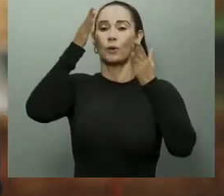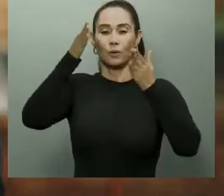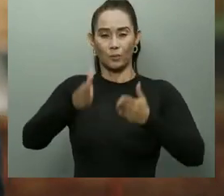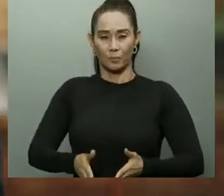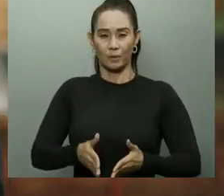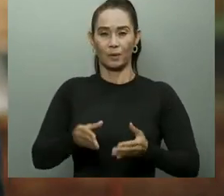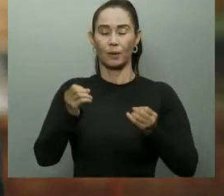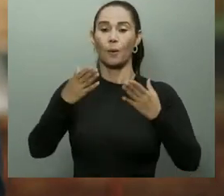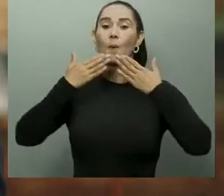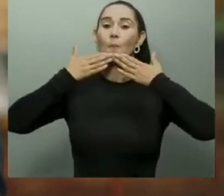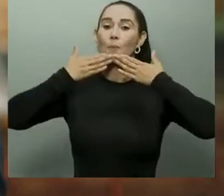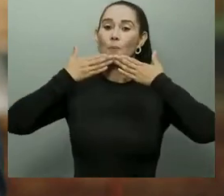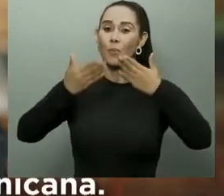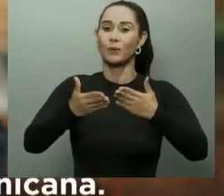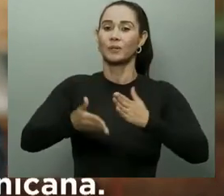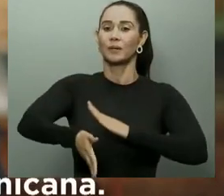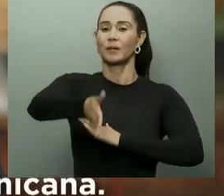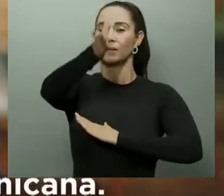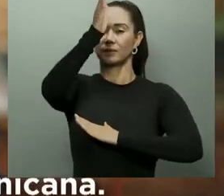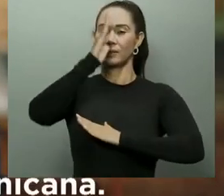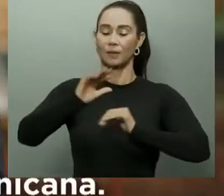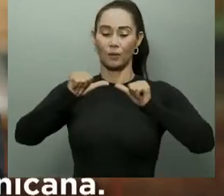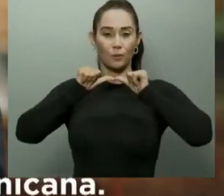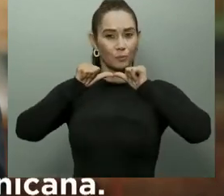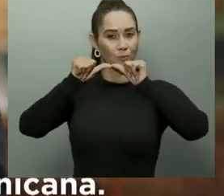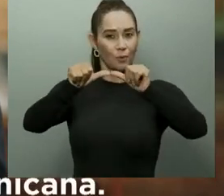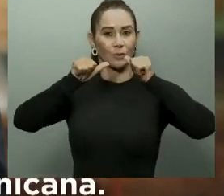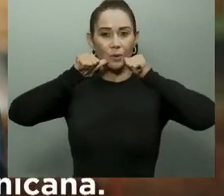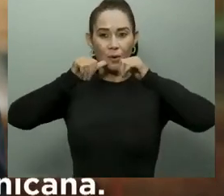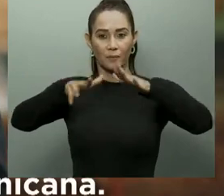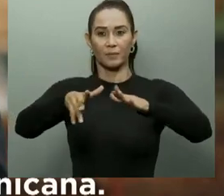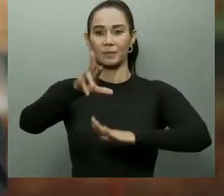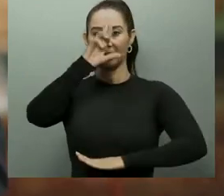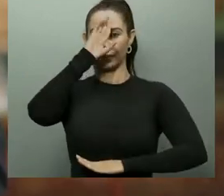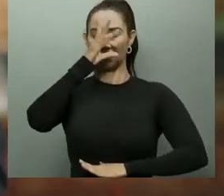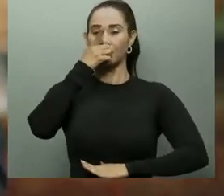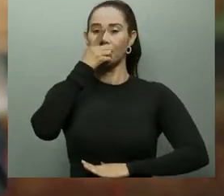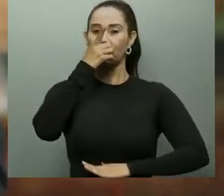gracias y que Dios siga bendiciendo a la República Dominicana.